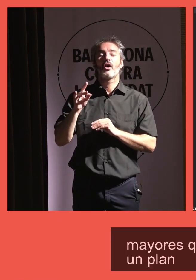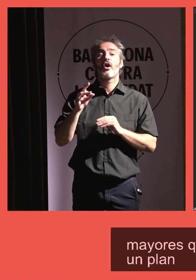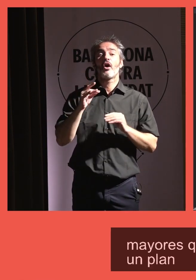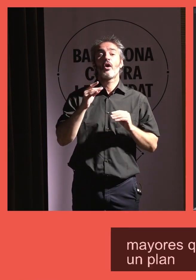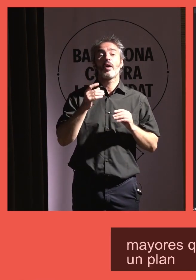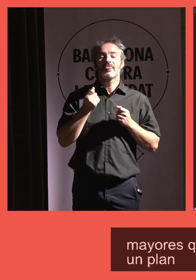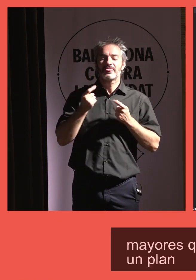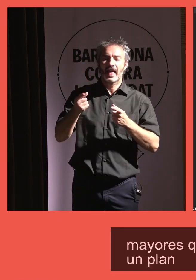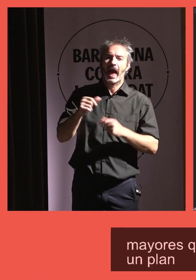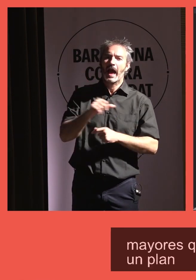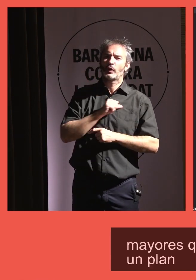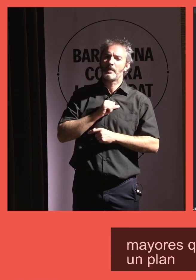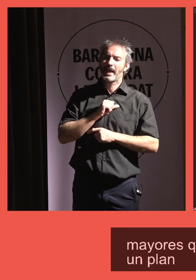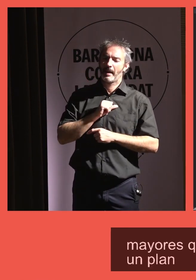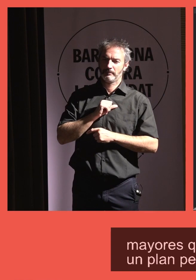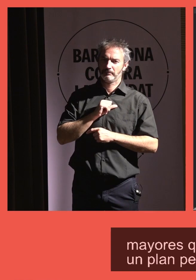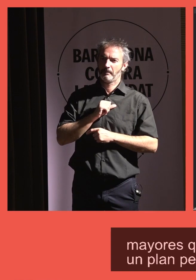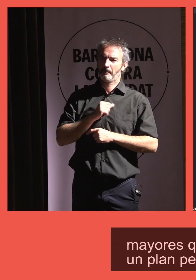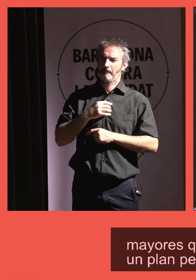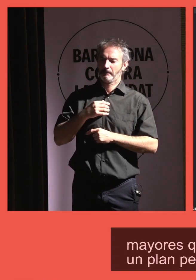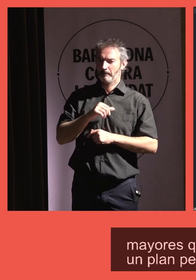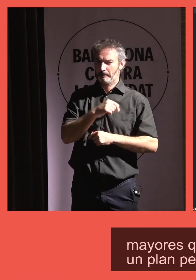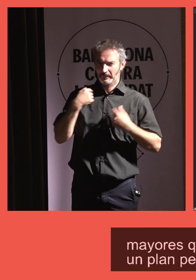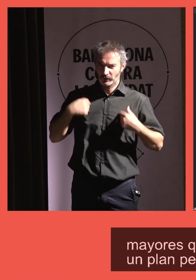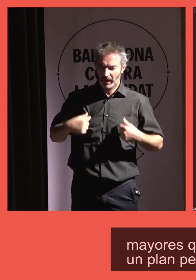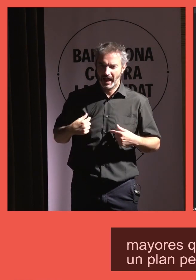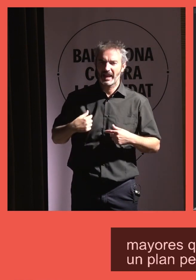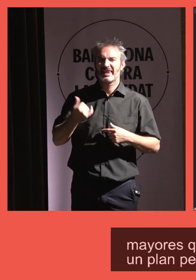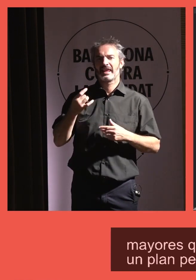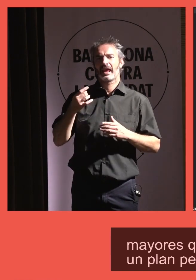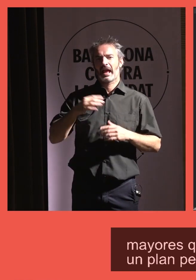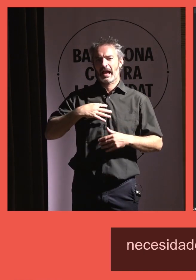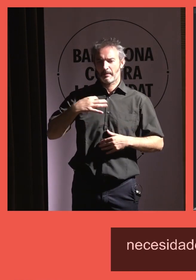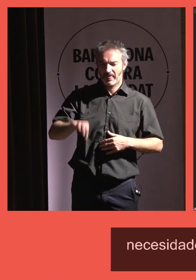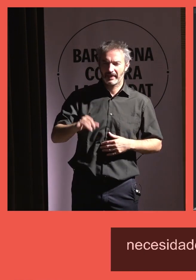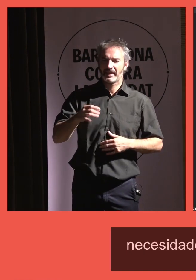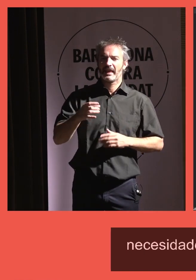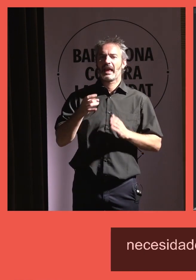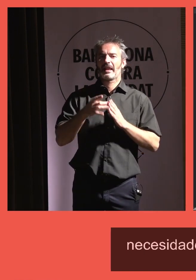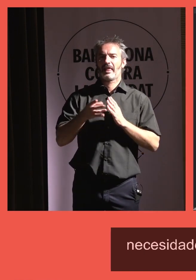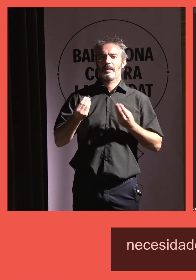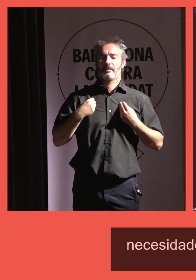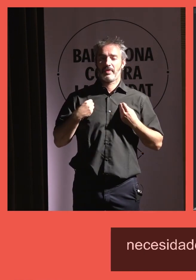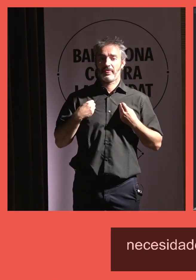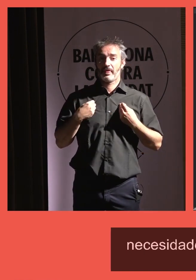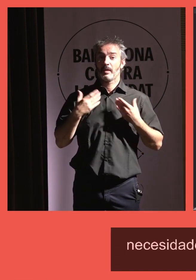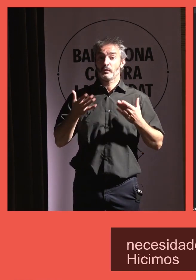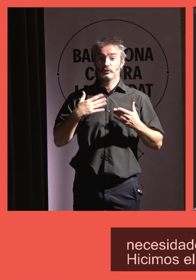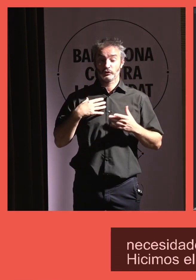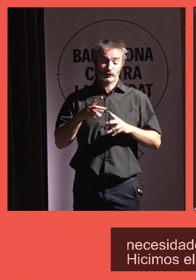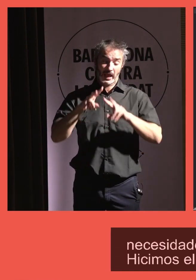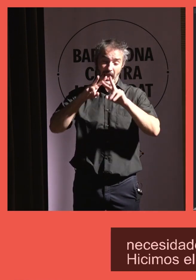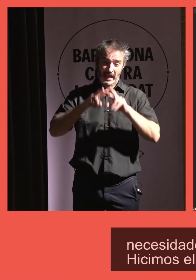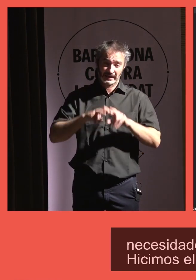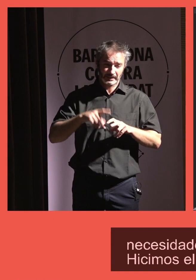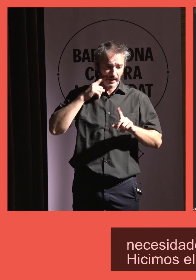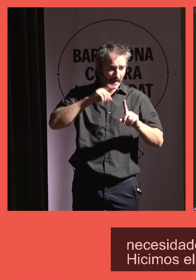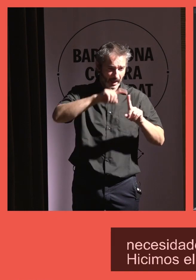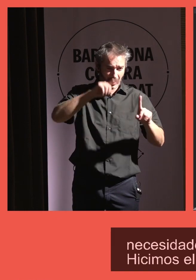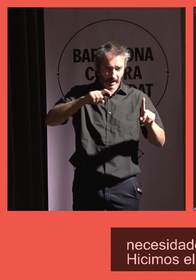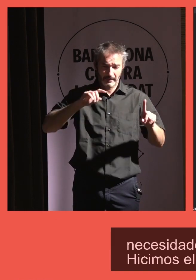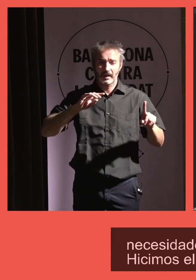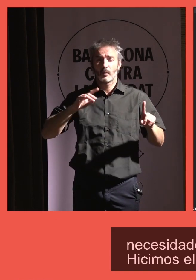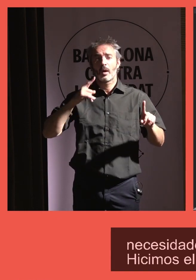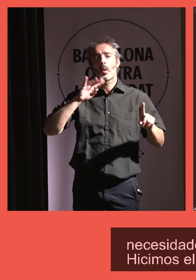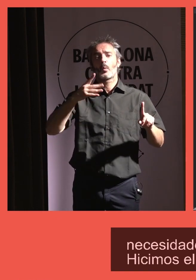su autonomía personal, capacidad y calidad de vida. ¿Por qué hicimos el programa? Bueno, pues porque al hacer el análisis sociodemográfico del cuarto